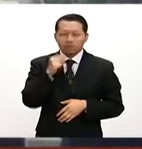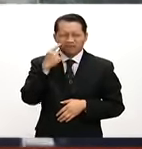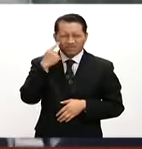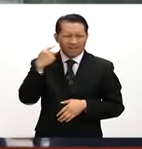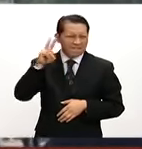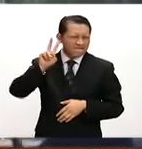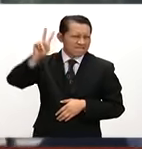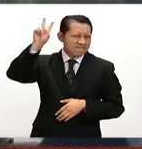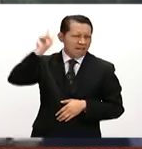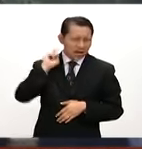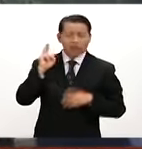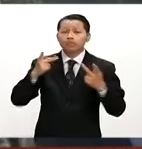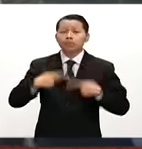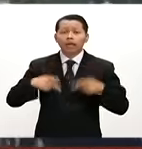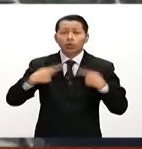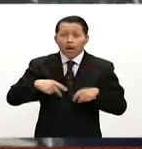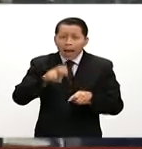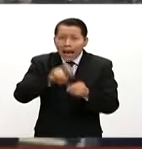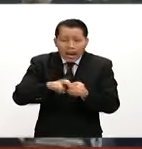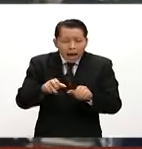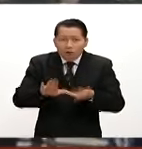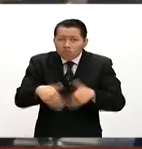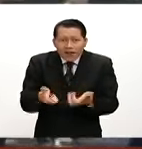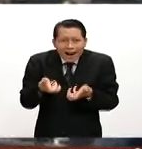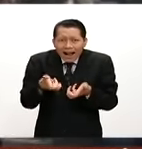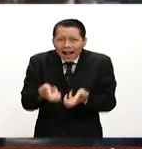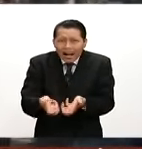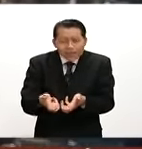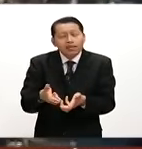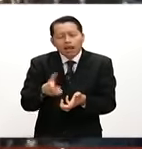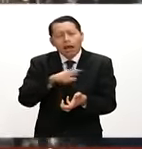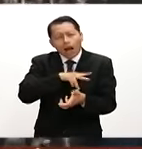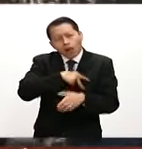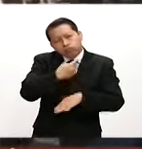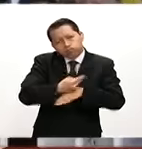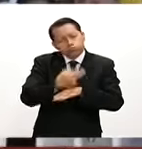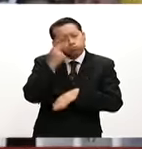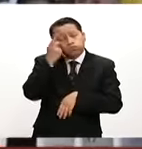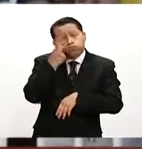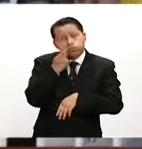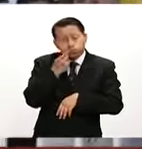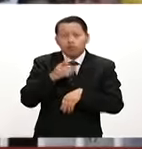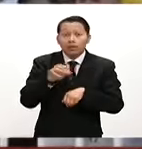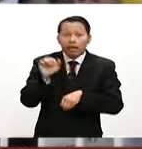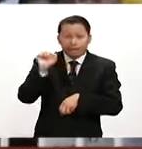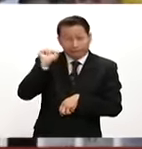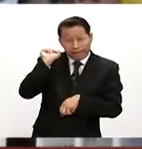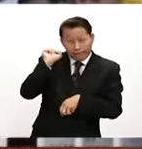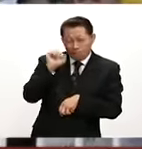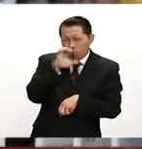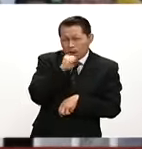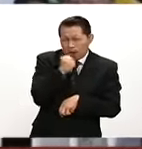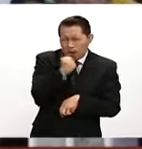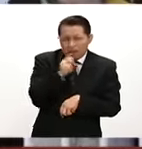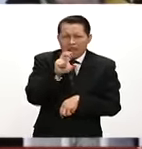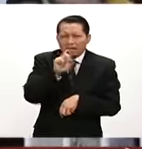dormir prácticamente en la banqueta. Estuvieron horas y horas. El sábado hizo muchísimo calor. Estuvimos a 35 grados. La verdad